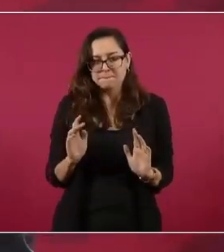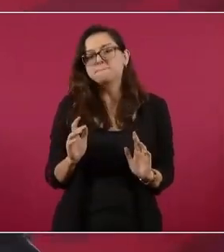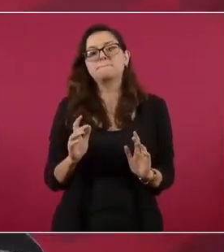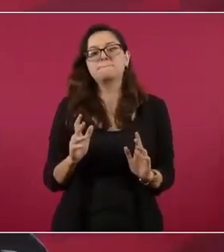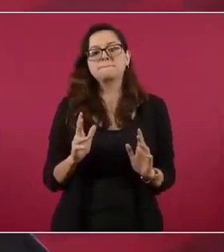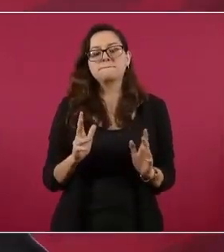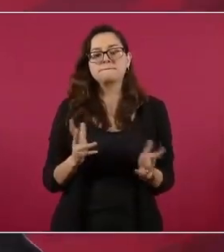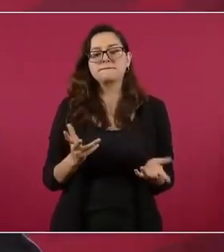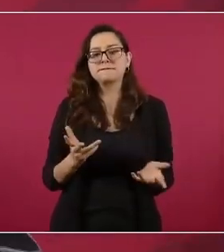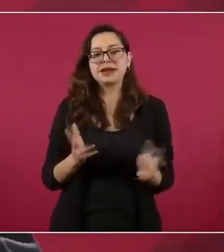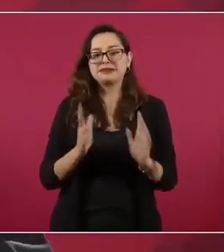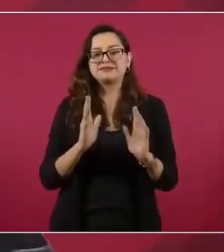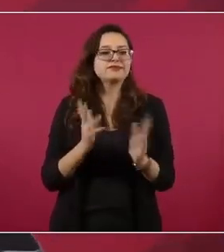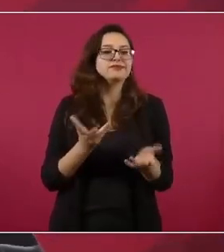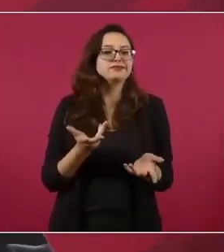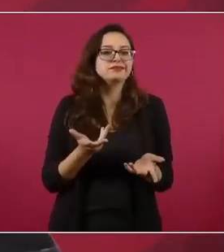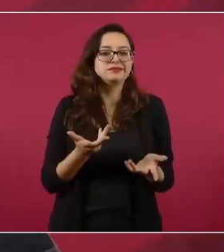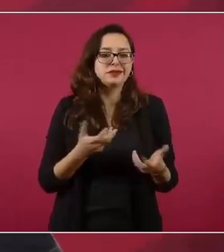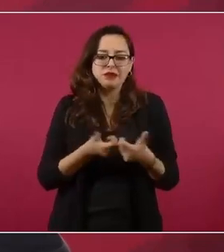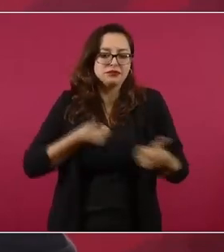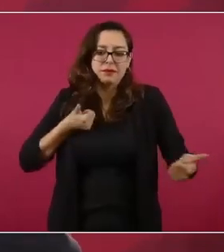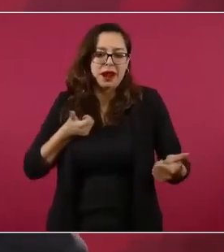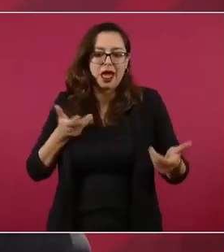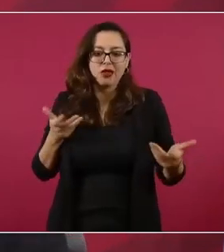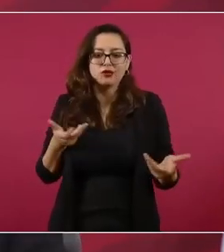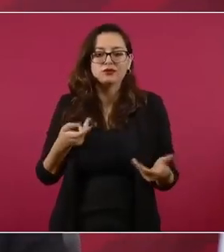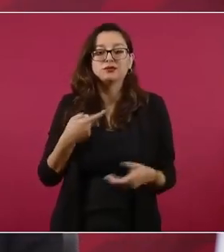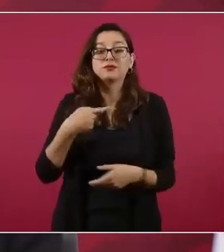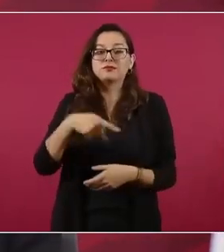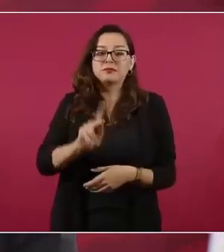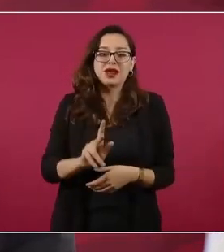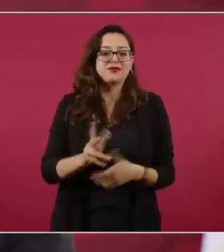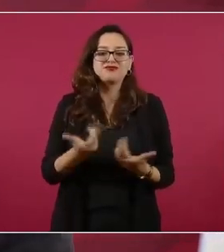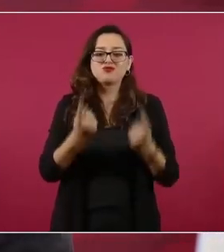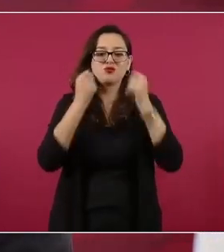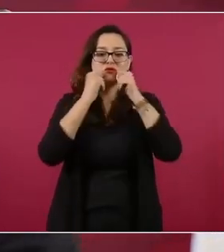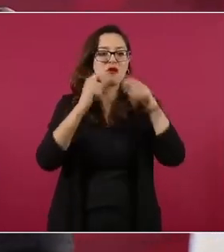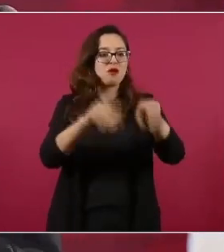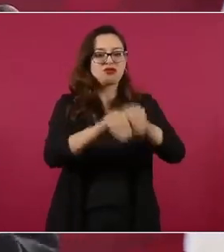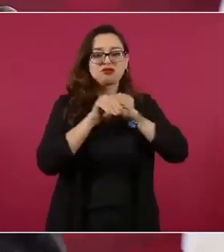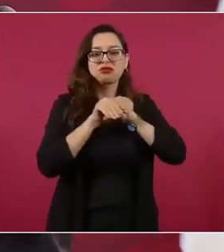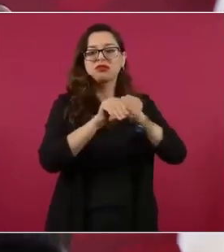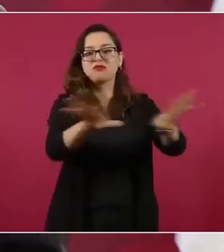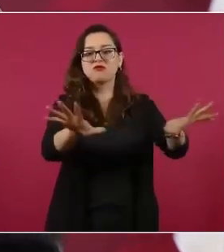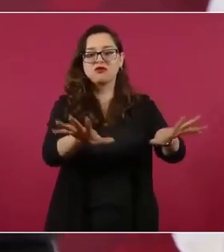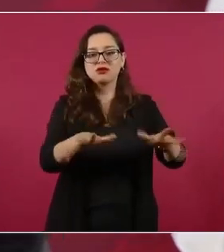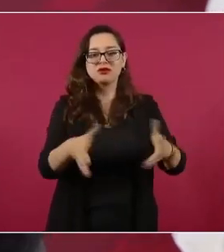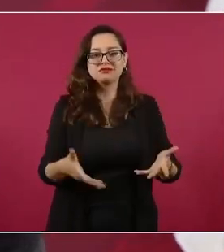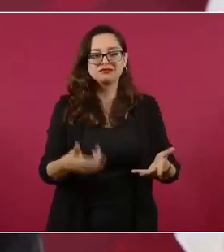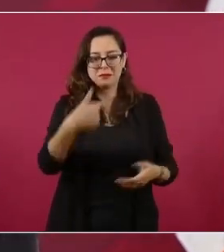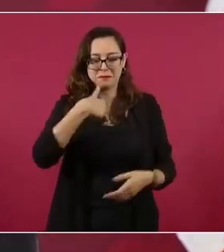metido en el